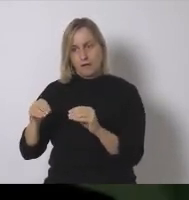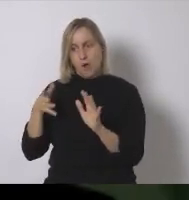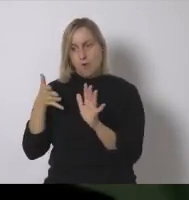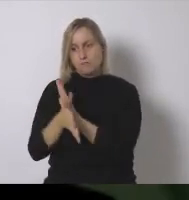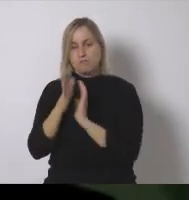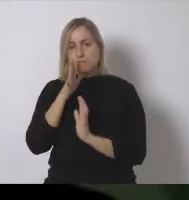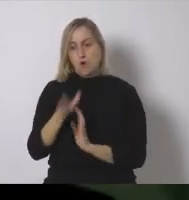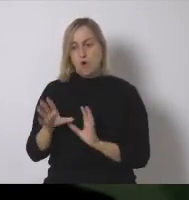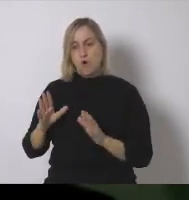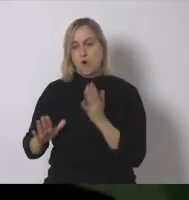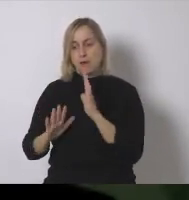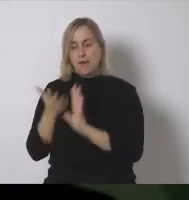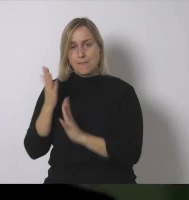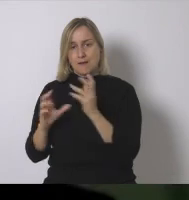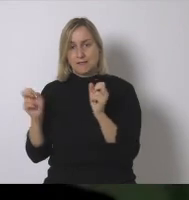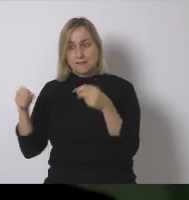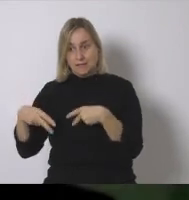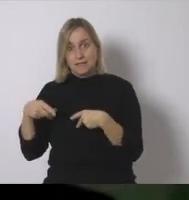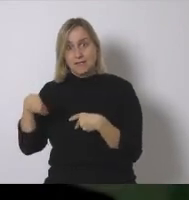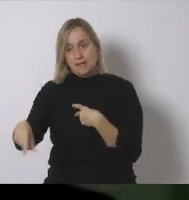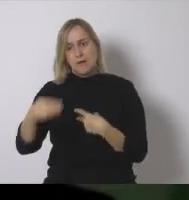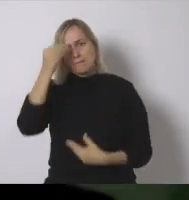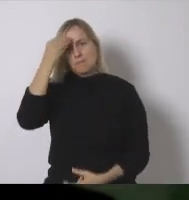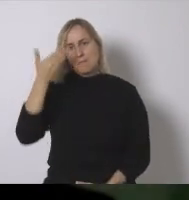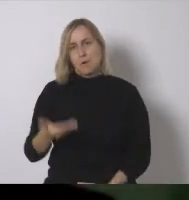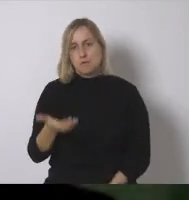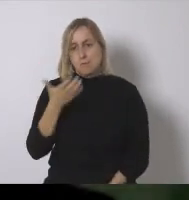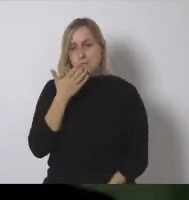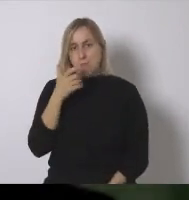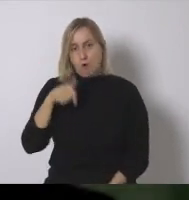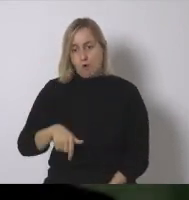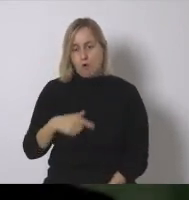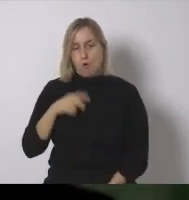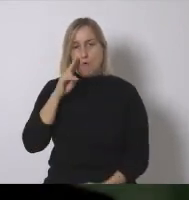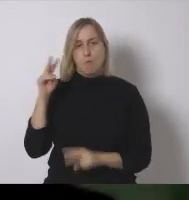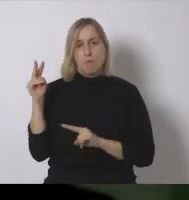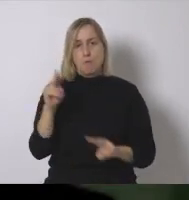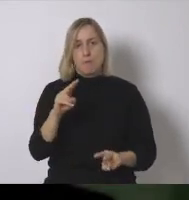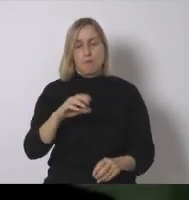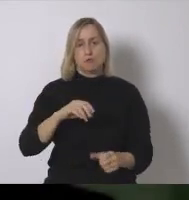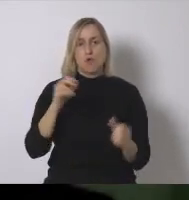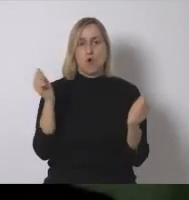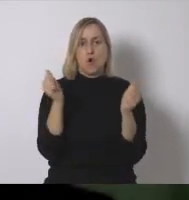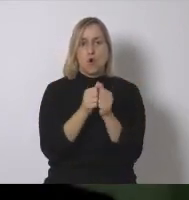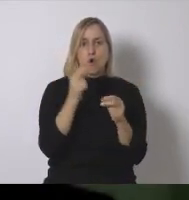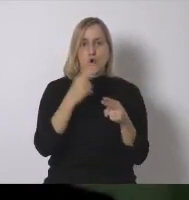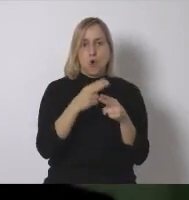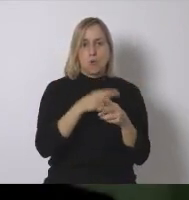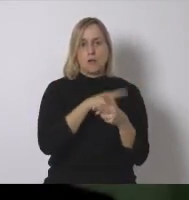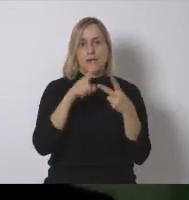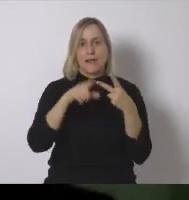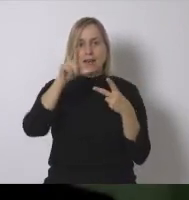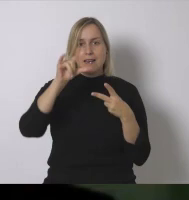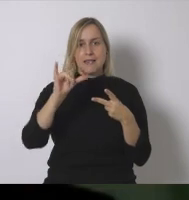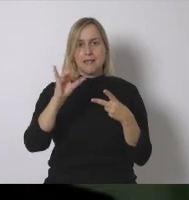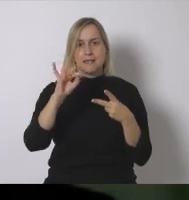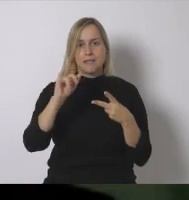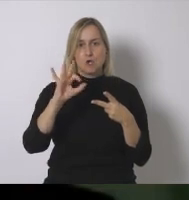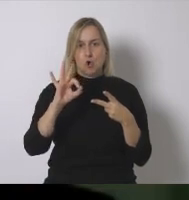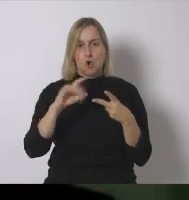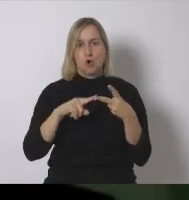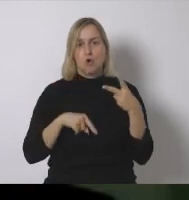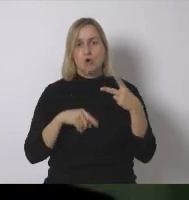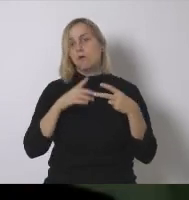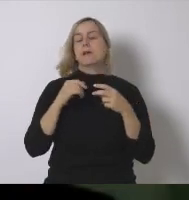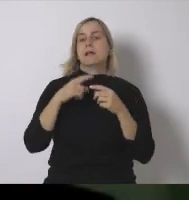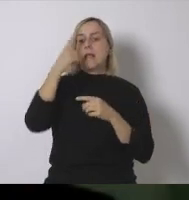reciclar porque no se queman y eso es muy importante por ejemplo esto lo vemos hoy con el litio